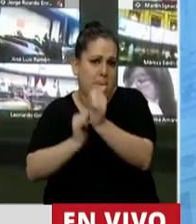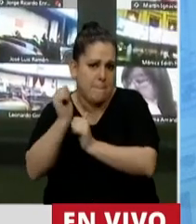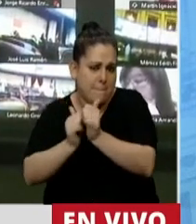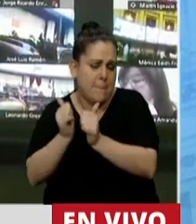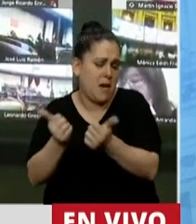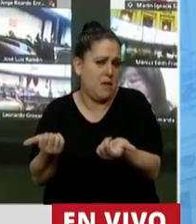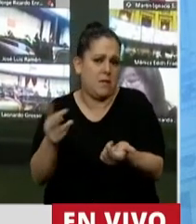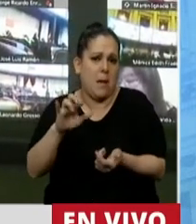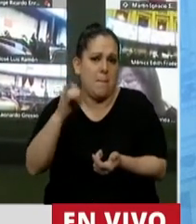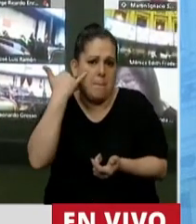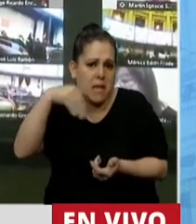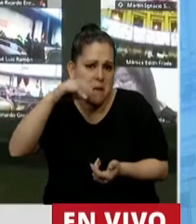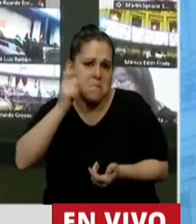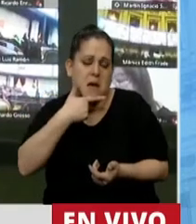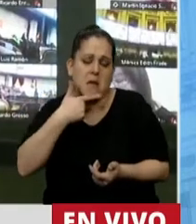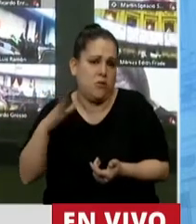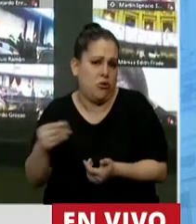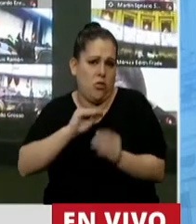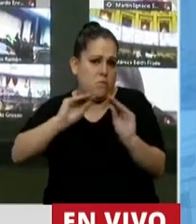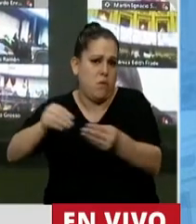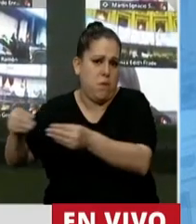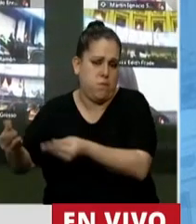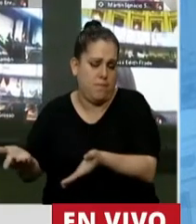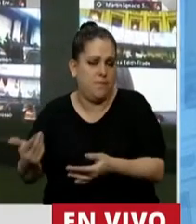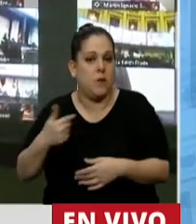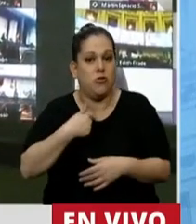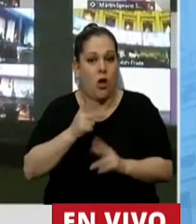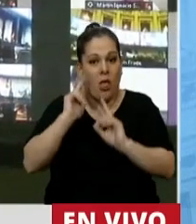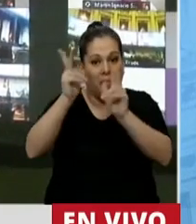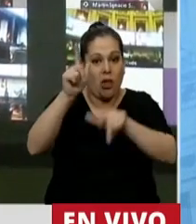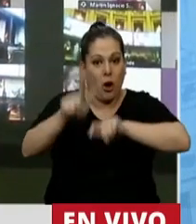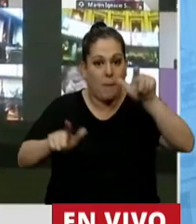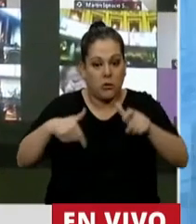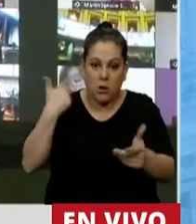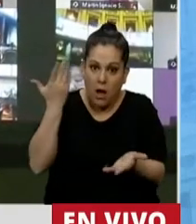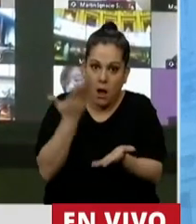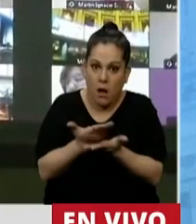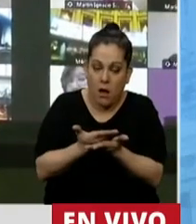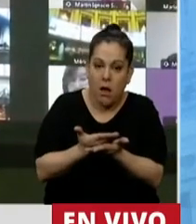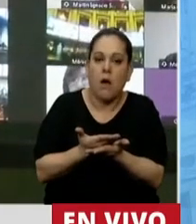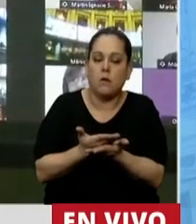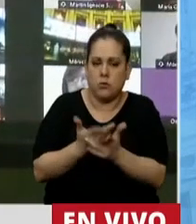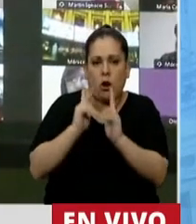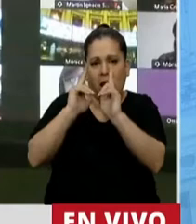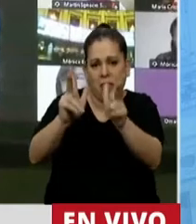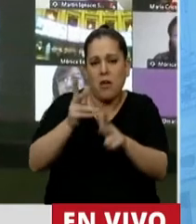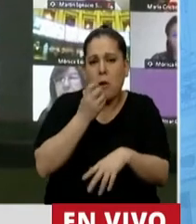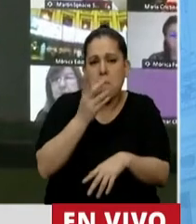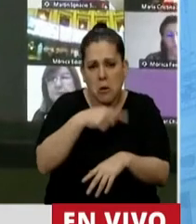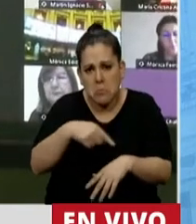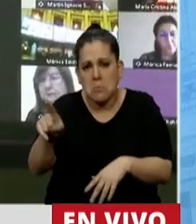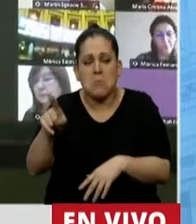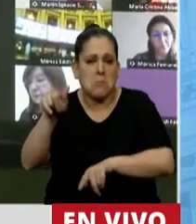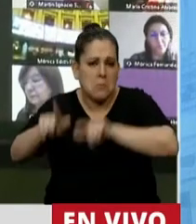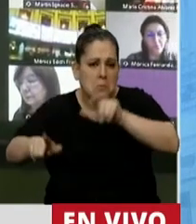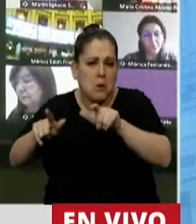empresas, como lo quieran llamar. Yo a los dueños de estas ideas, primero los invitaría que por ahí le golpeen la puerta a